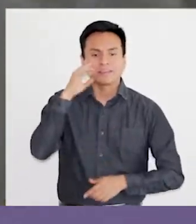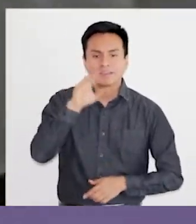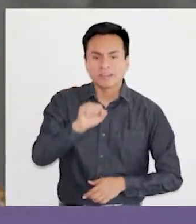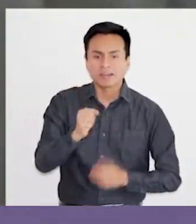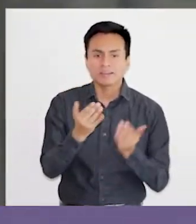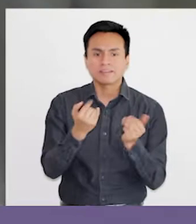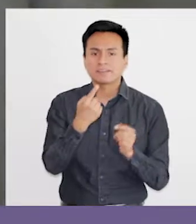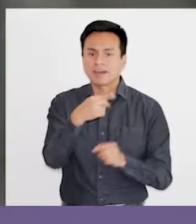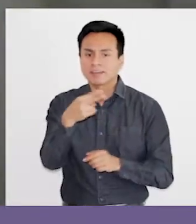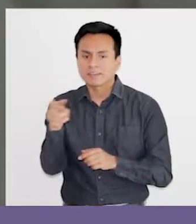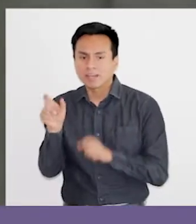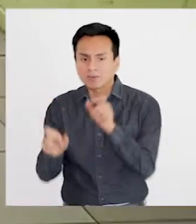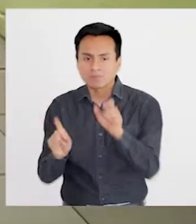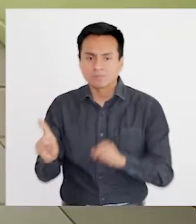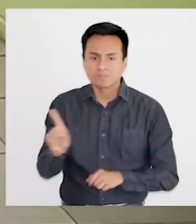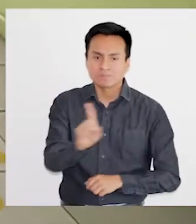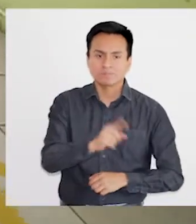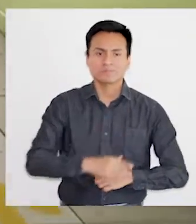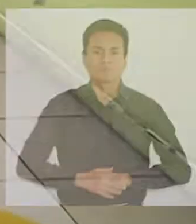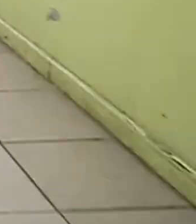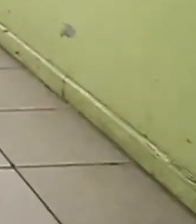identificar su necesidad.